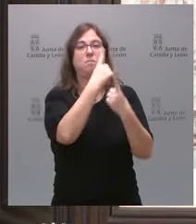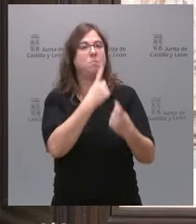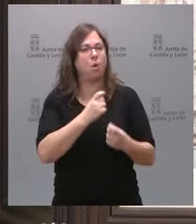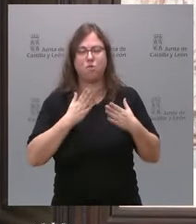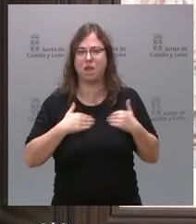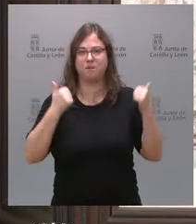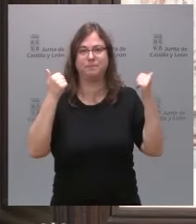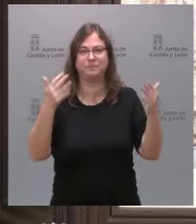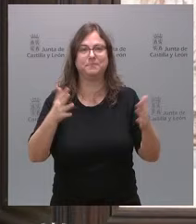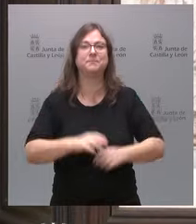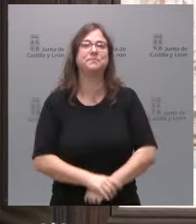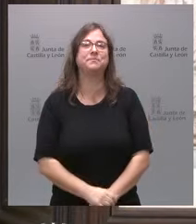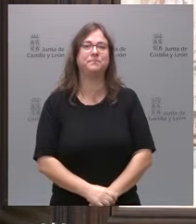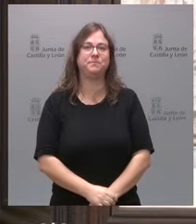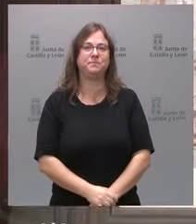disposición.